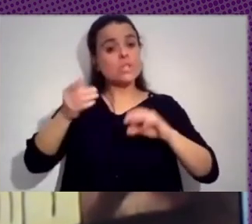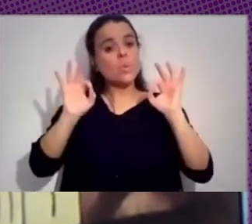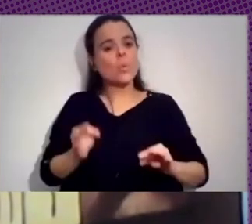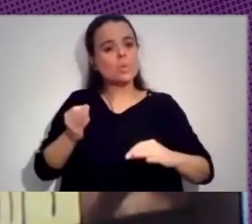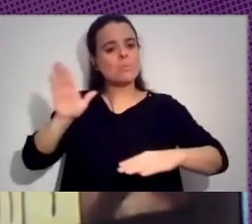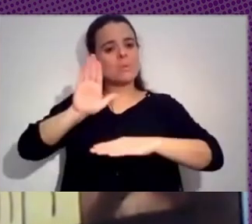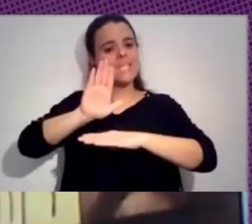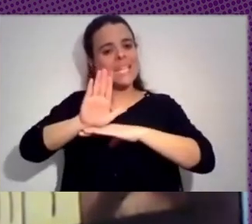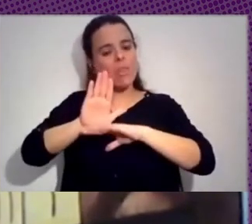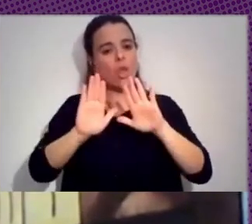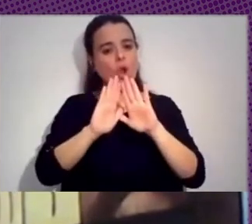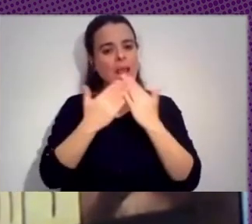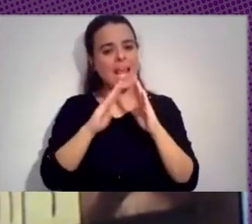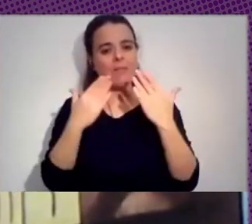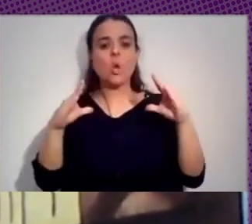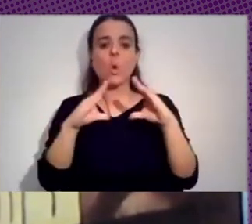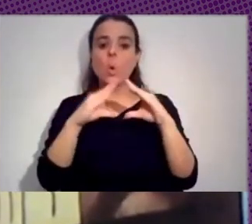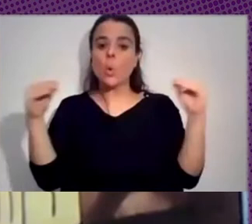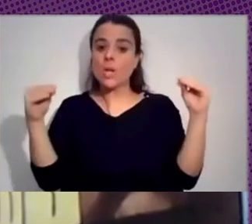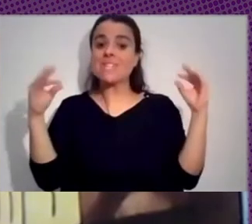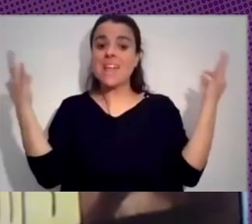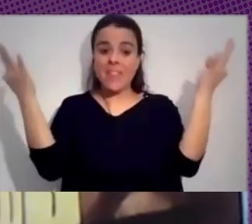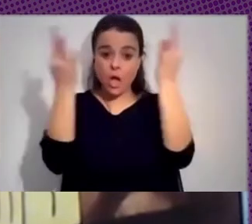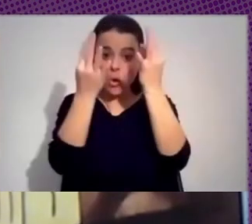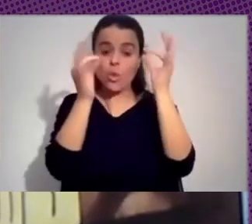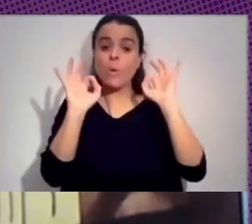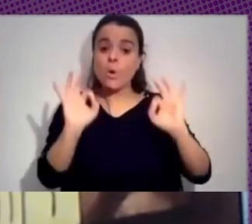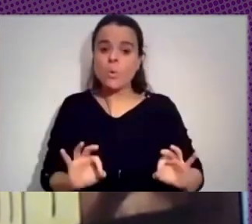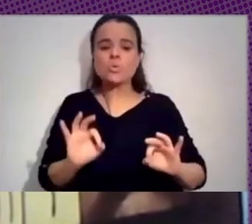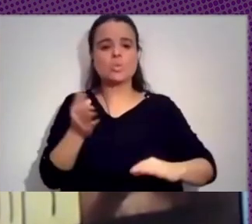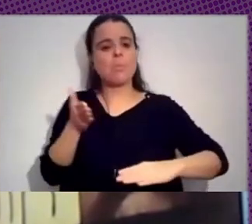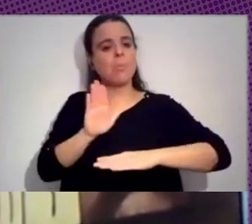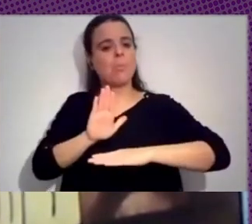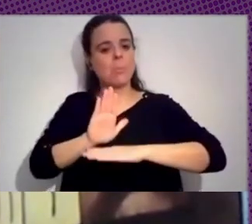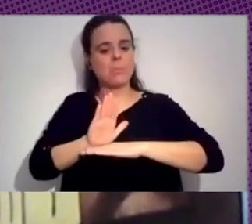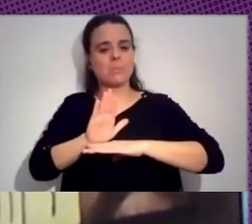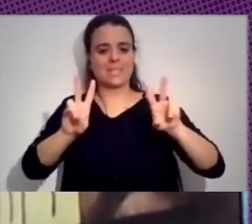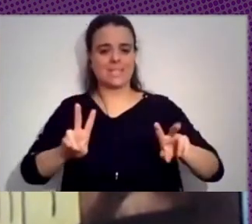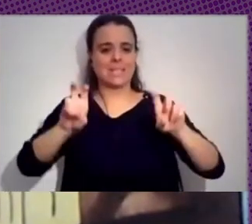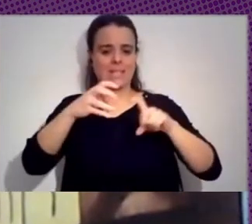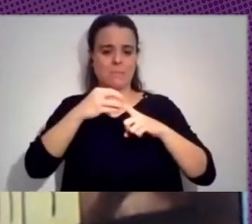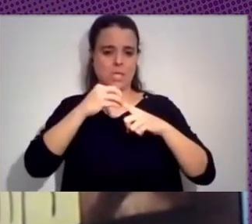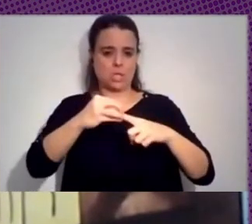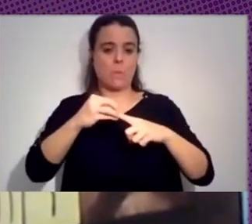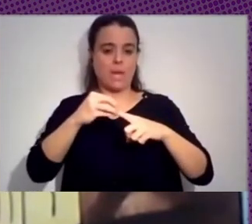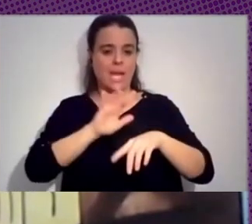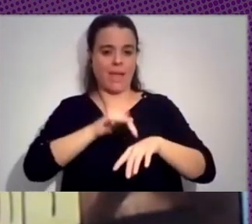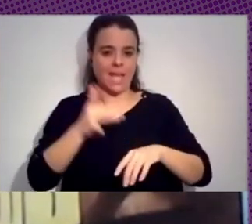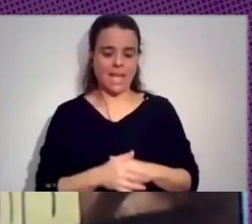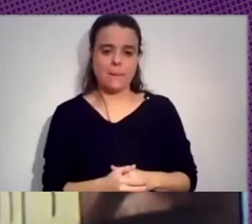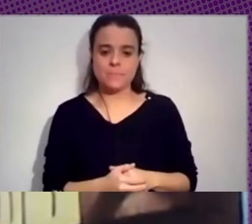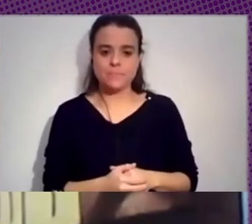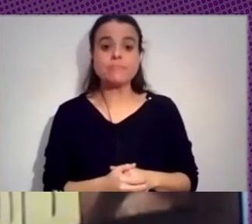Córdoba, de la Universidad de Córdoba, donde también está este planteo de la soberanía digital. Y en una de las cuestiones que